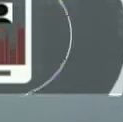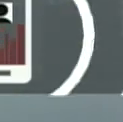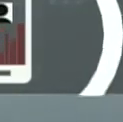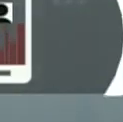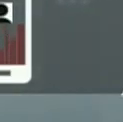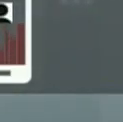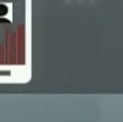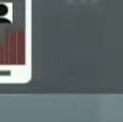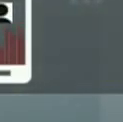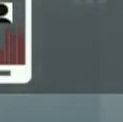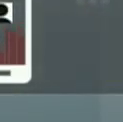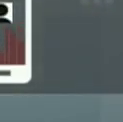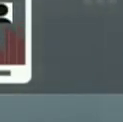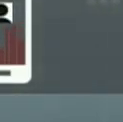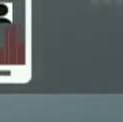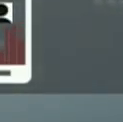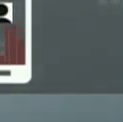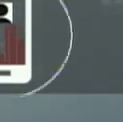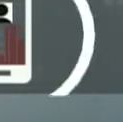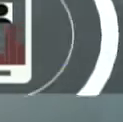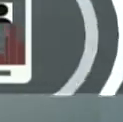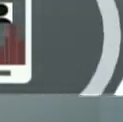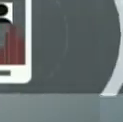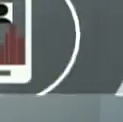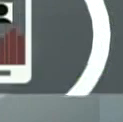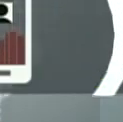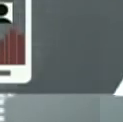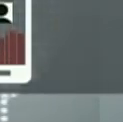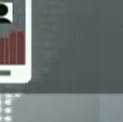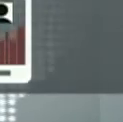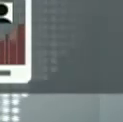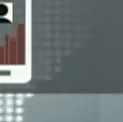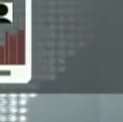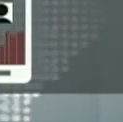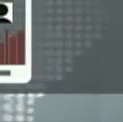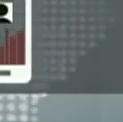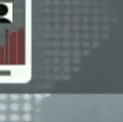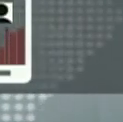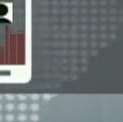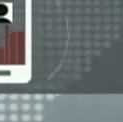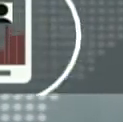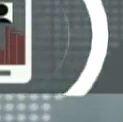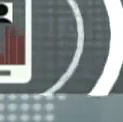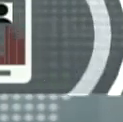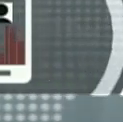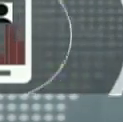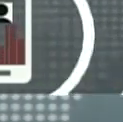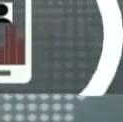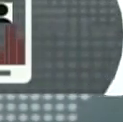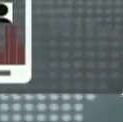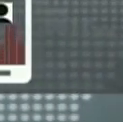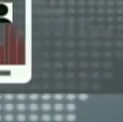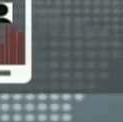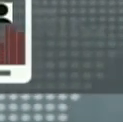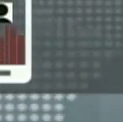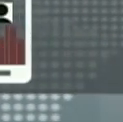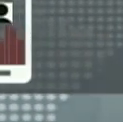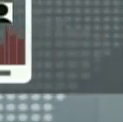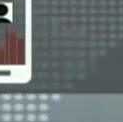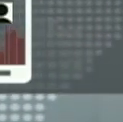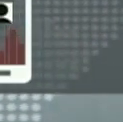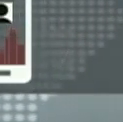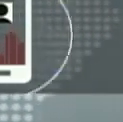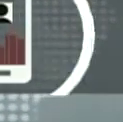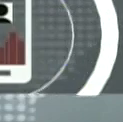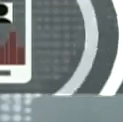y Venezuela son dos países hermanos. Y es en un momento de dolor, de necesidad, que nos avaliamos quiénes son sus verdaderos